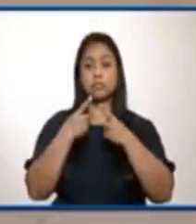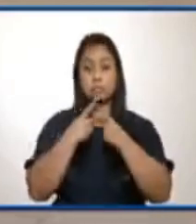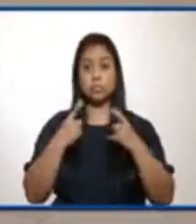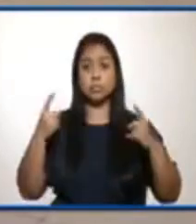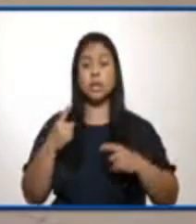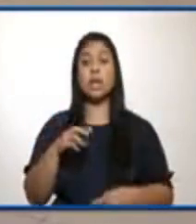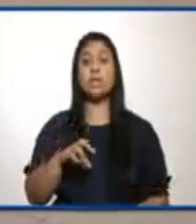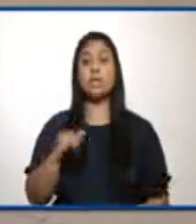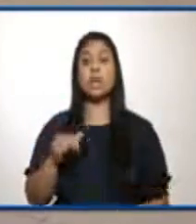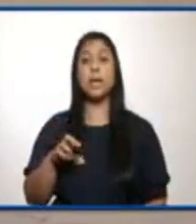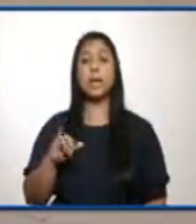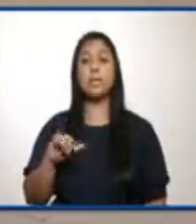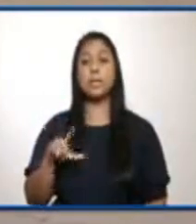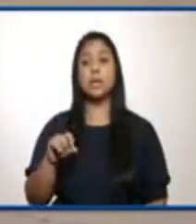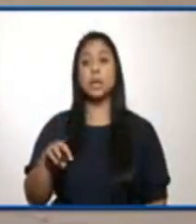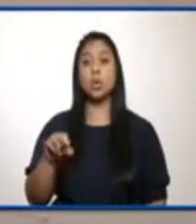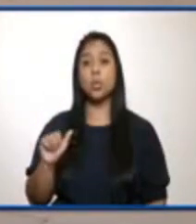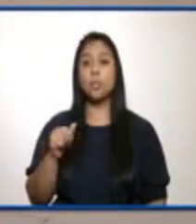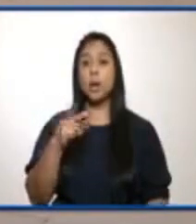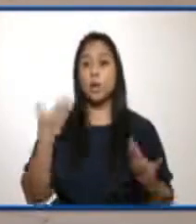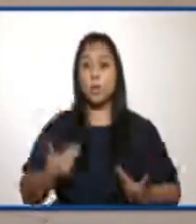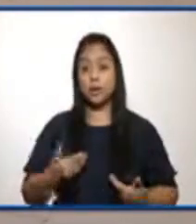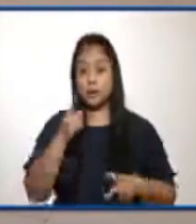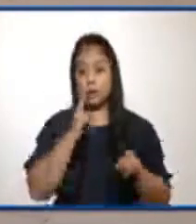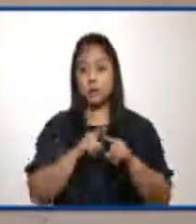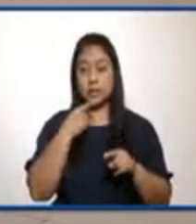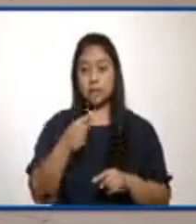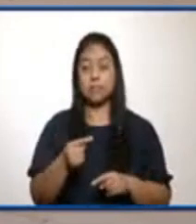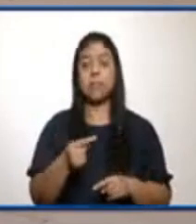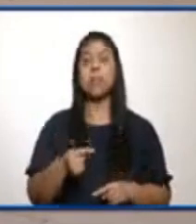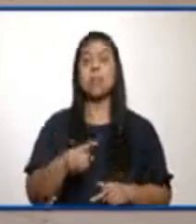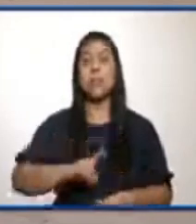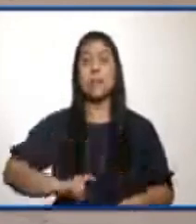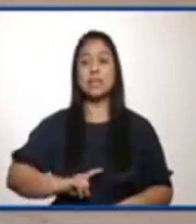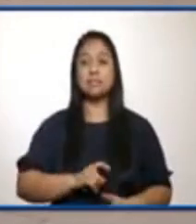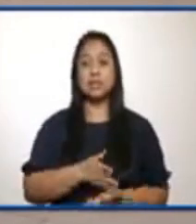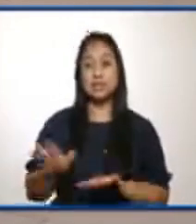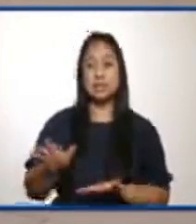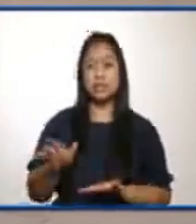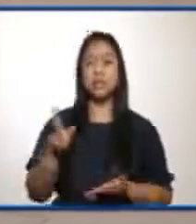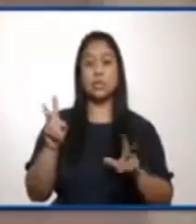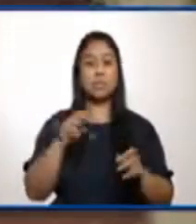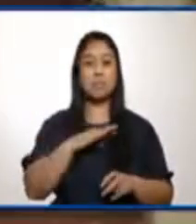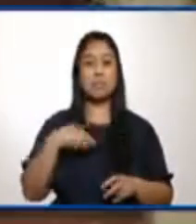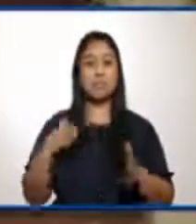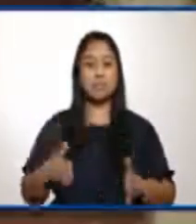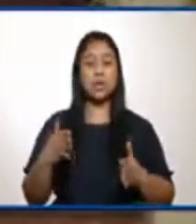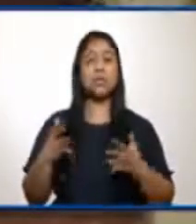papiloma humano y la jornada de esparasitación que está realizando la cartera de salud. Gracias. Muchas gracias.